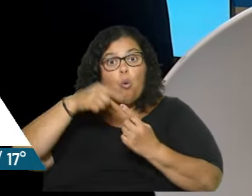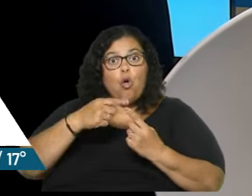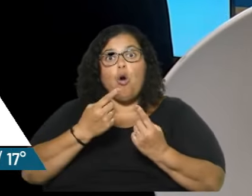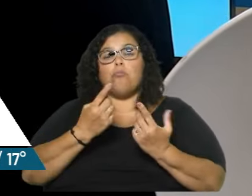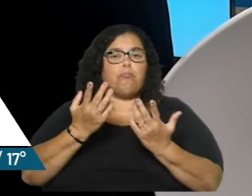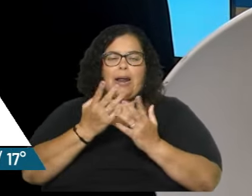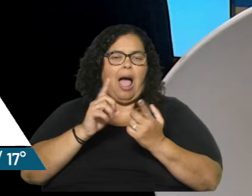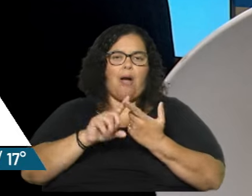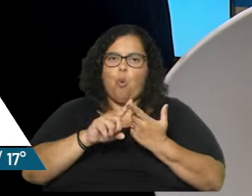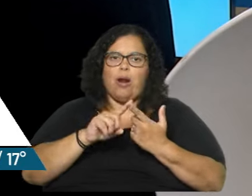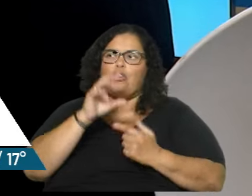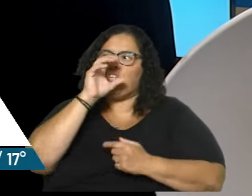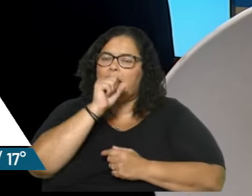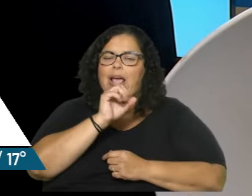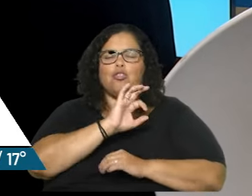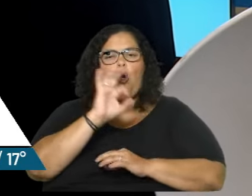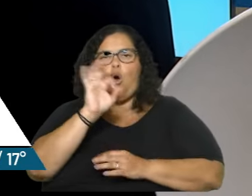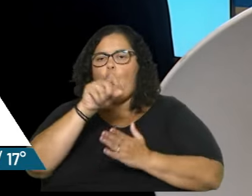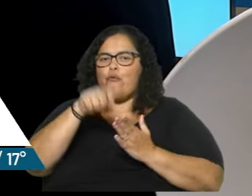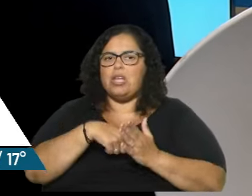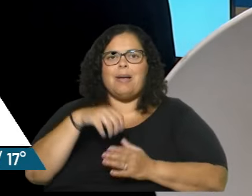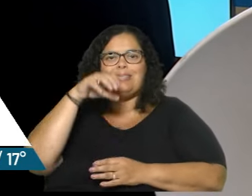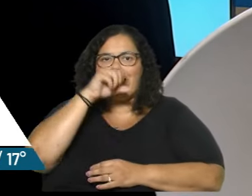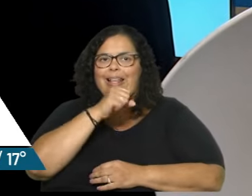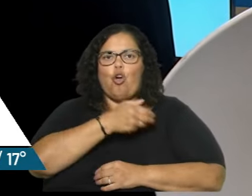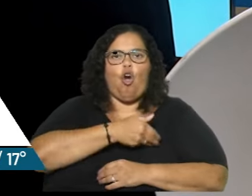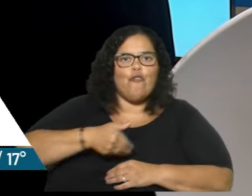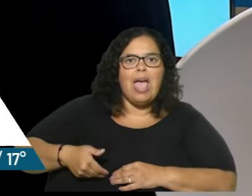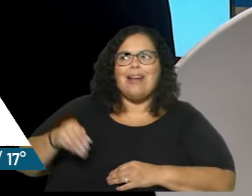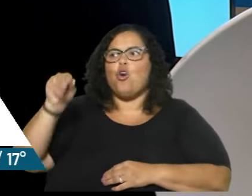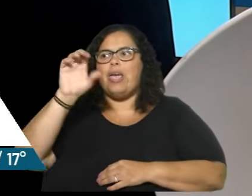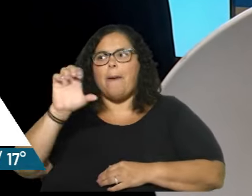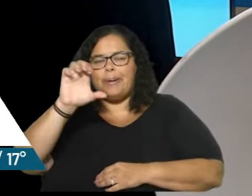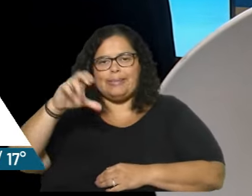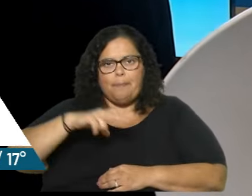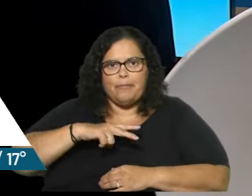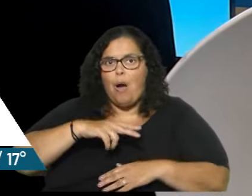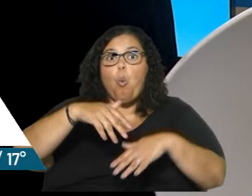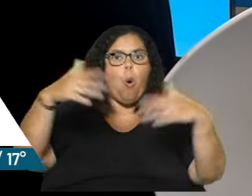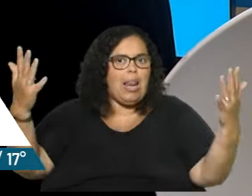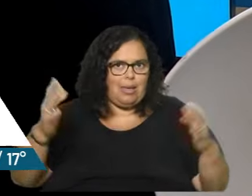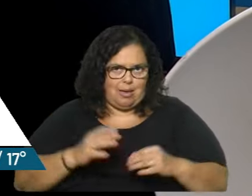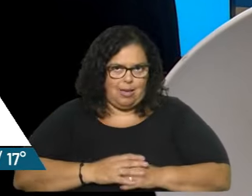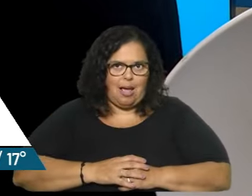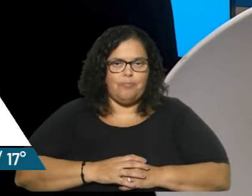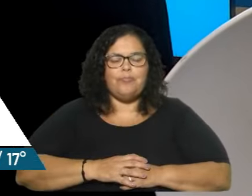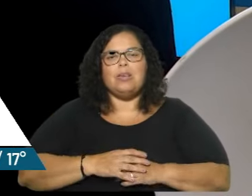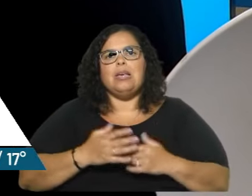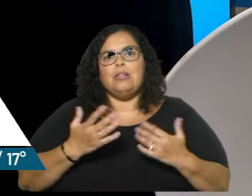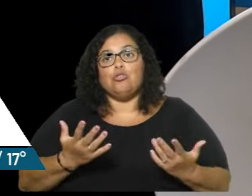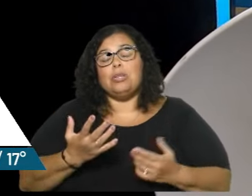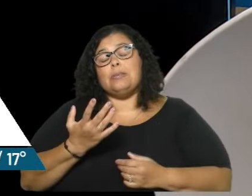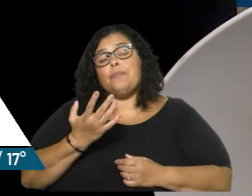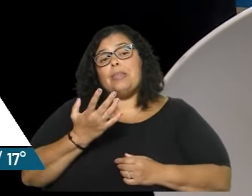acuerdo, tratado, como quiera llamarle, secreto entre el gobierno y empresas, la que sea, sobre todo eso con empresas multinacionales generalmente.